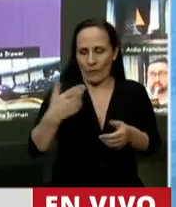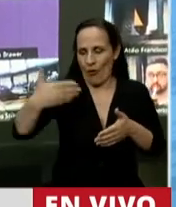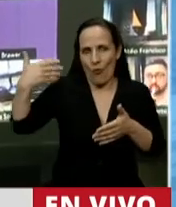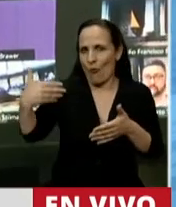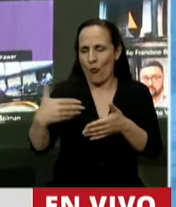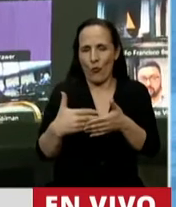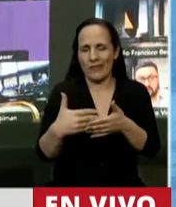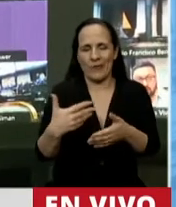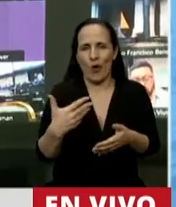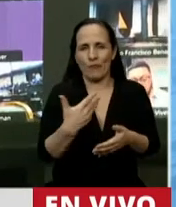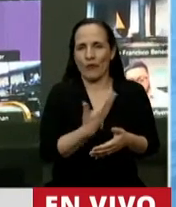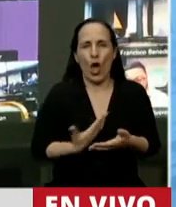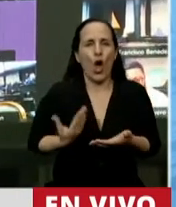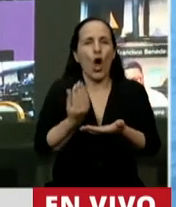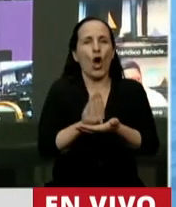el Gobierno ha generado,